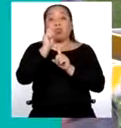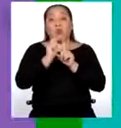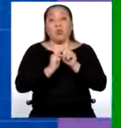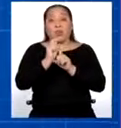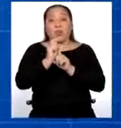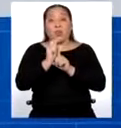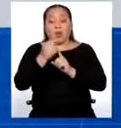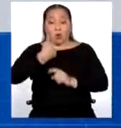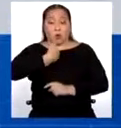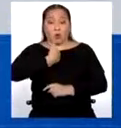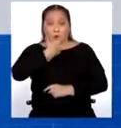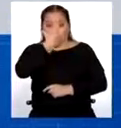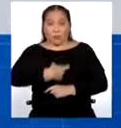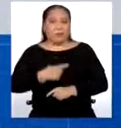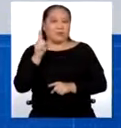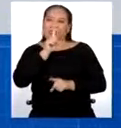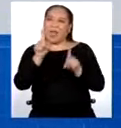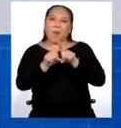en el planeta, ¿no?